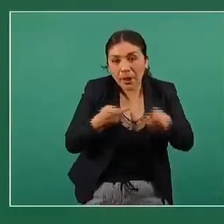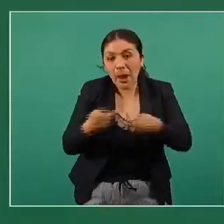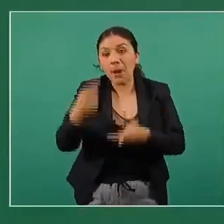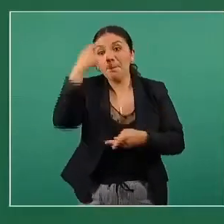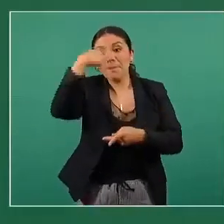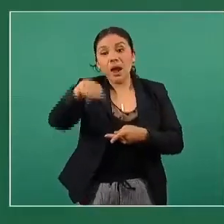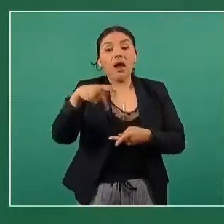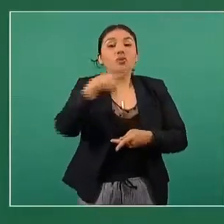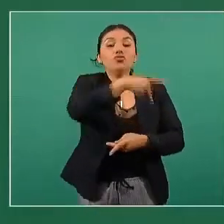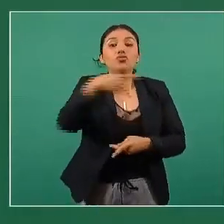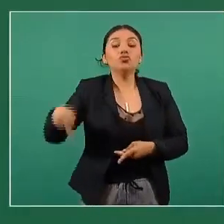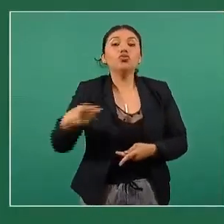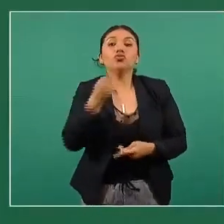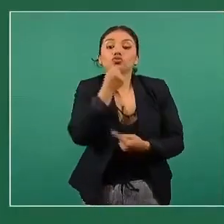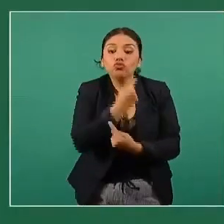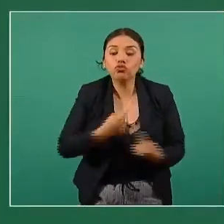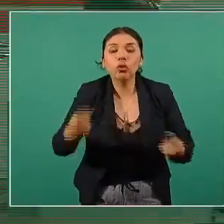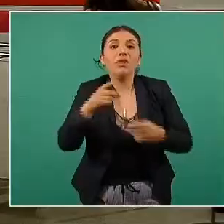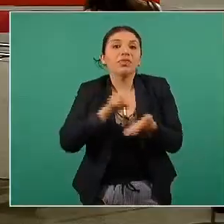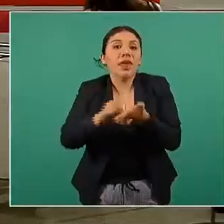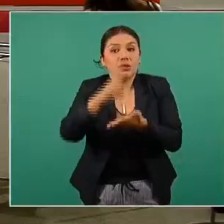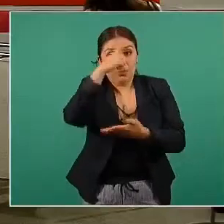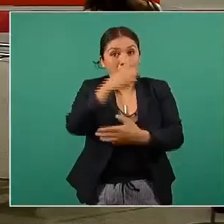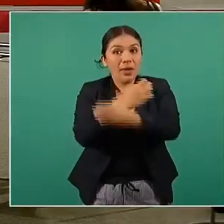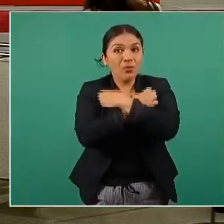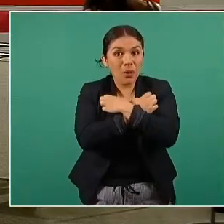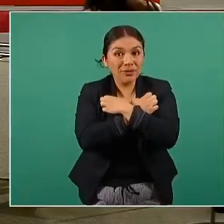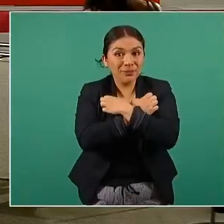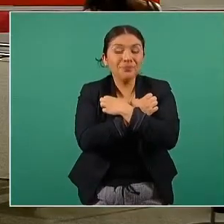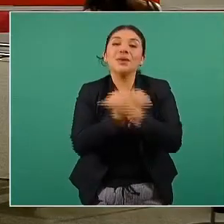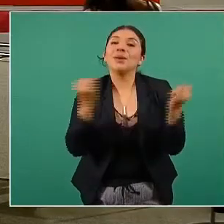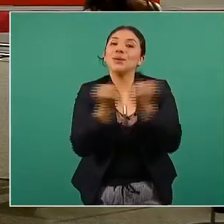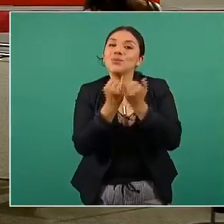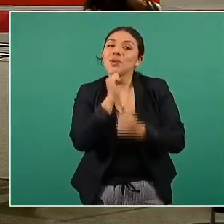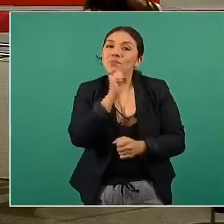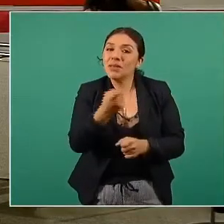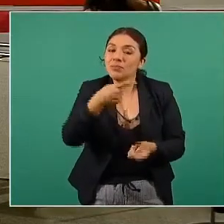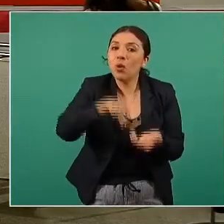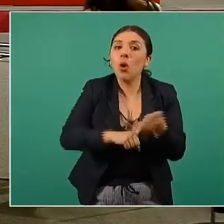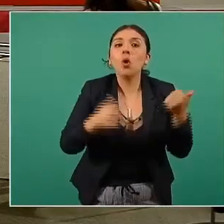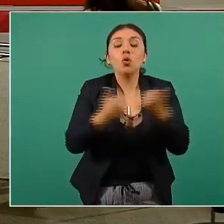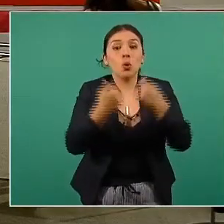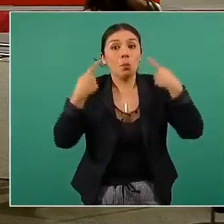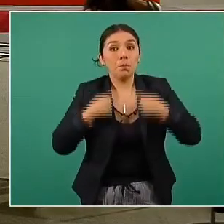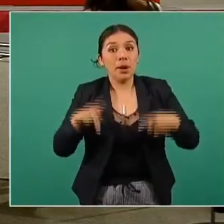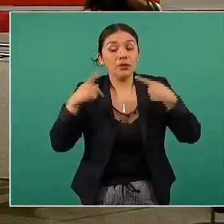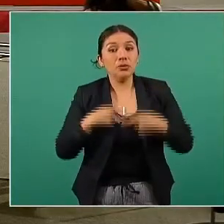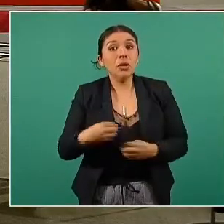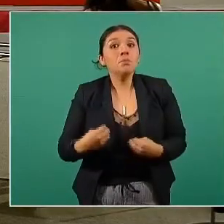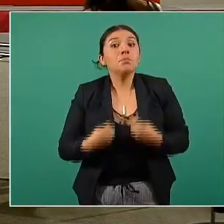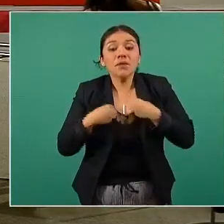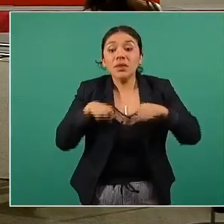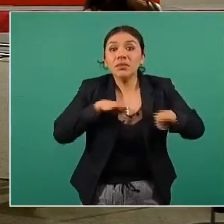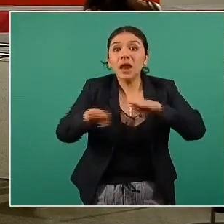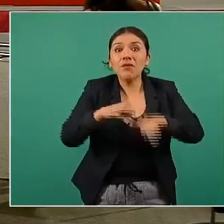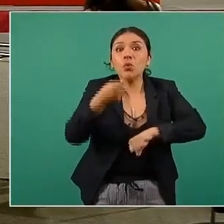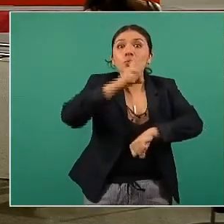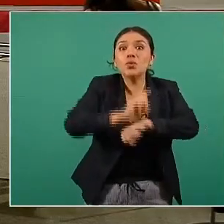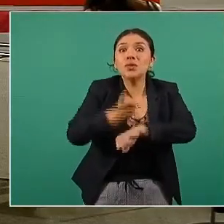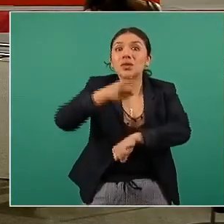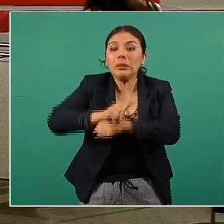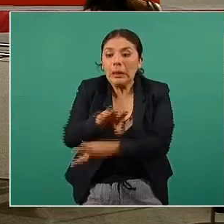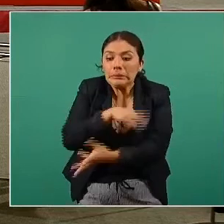el derecho a la educación. Esto incluye que las personas que viven al día, que son